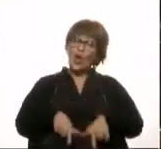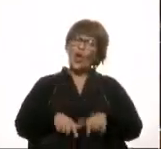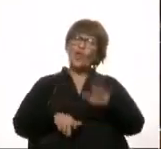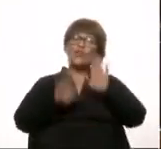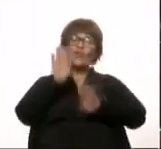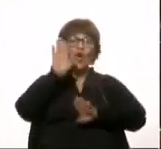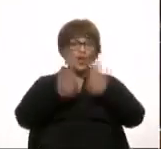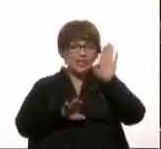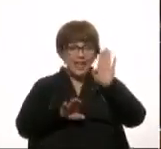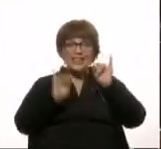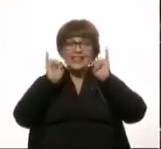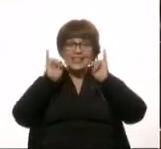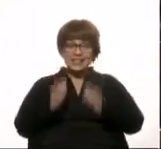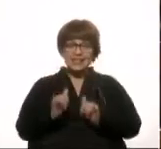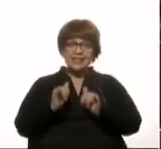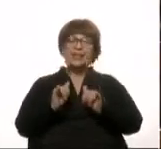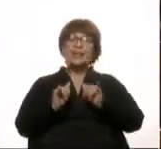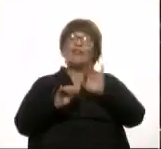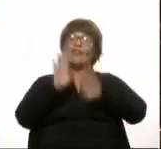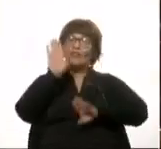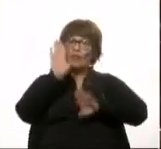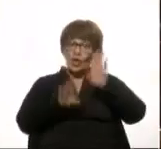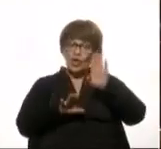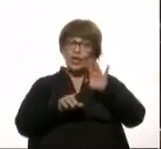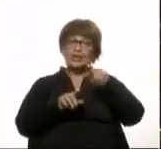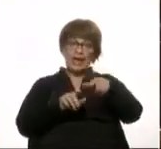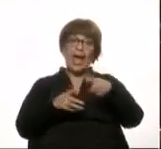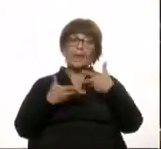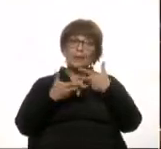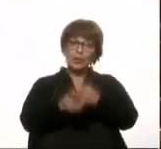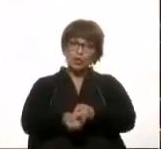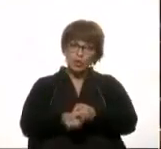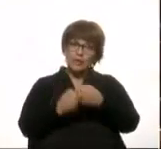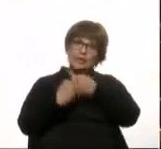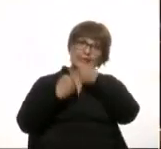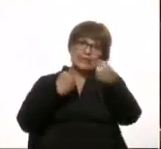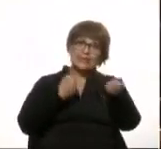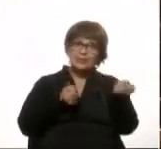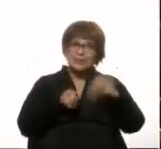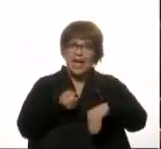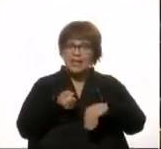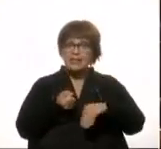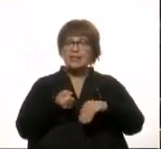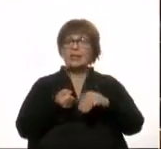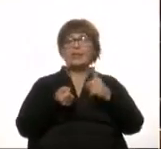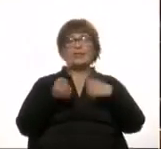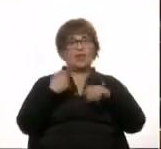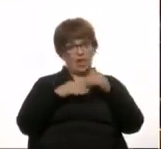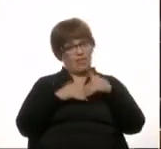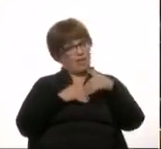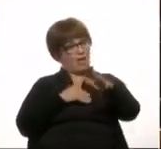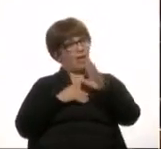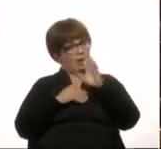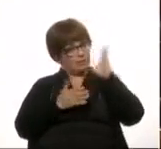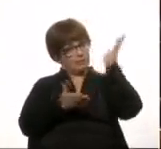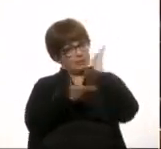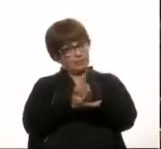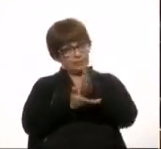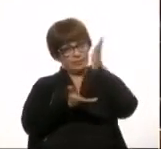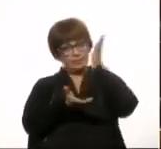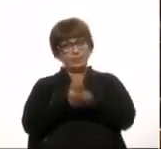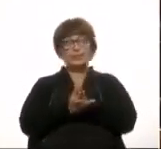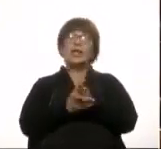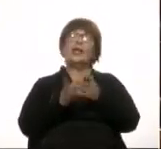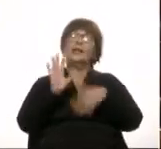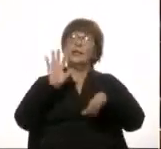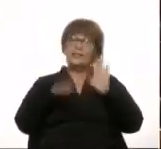votando. Estamos votando a favor de las extensiones. Lo que sí de aquí en más vamos a ser más estrictos, más